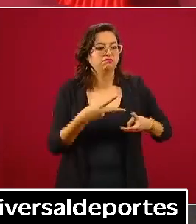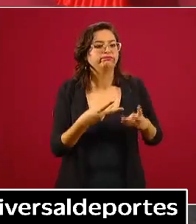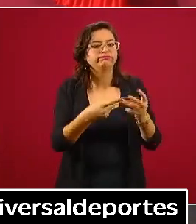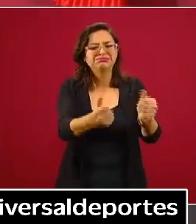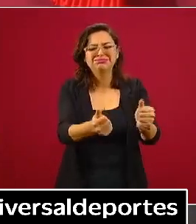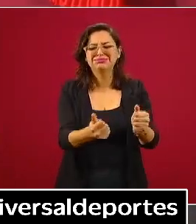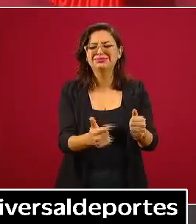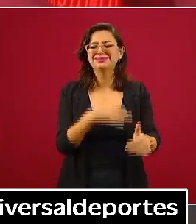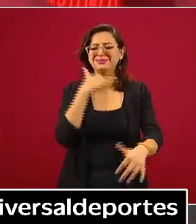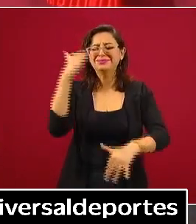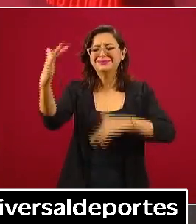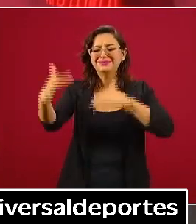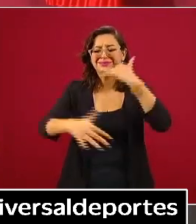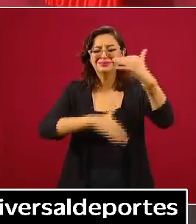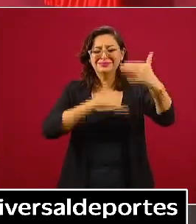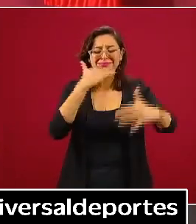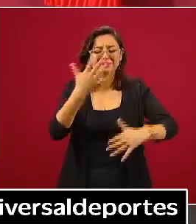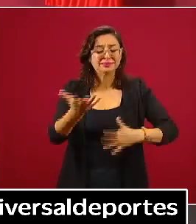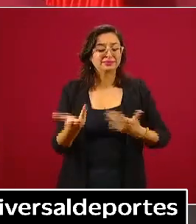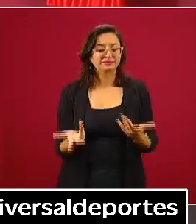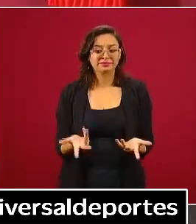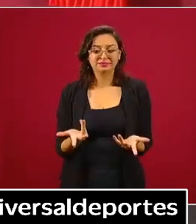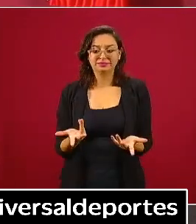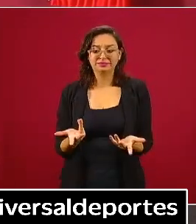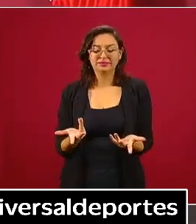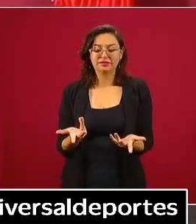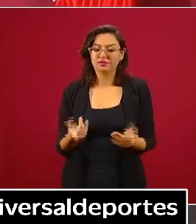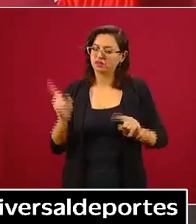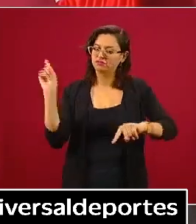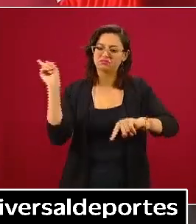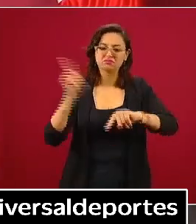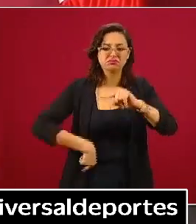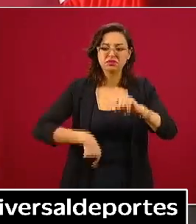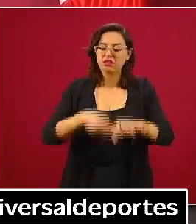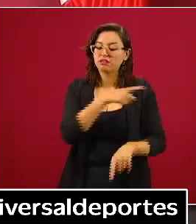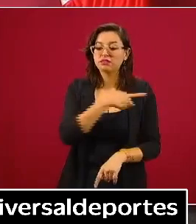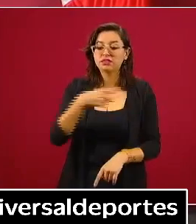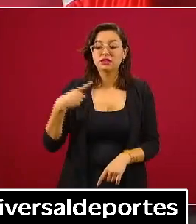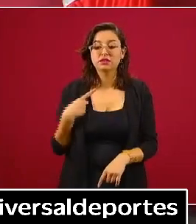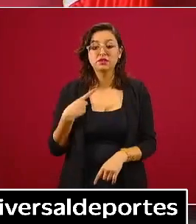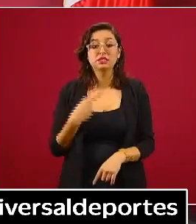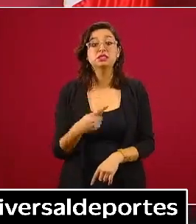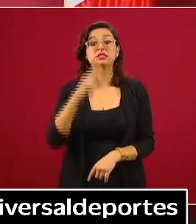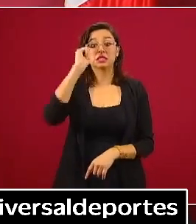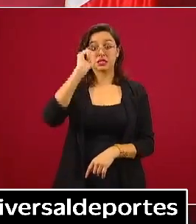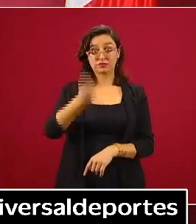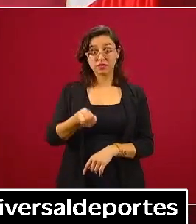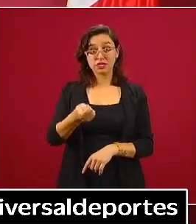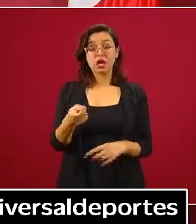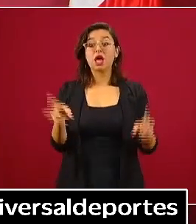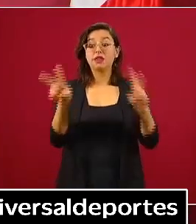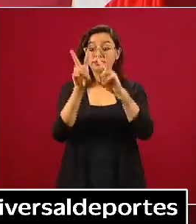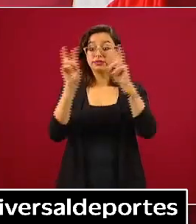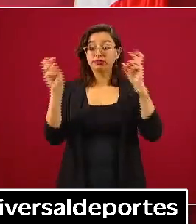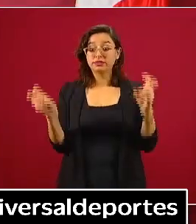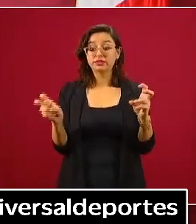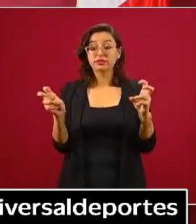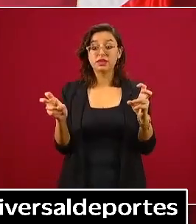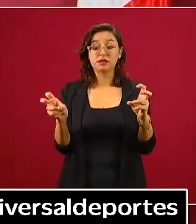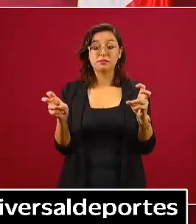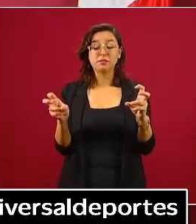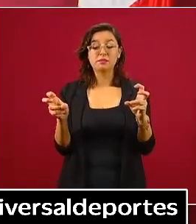corrupción. Entonces, esto no significa que se van a quedar sin apoyo los creadores,